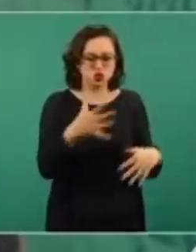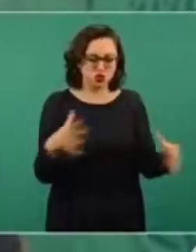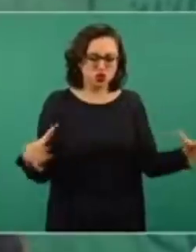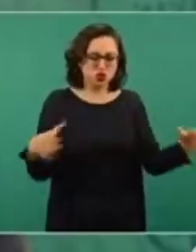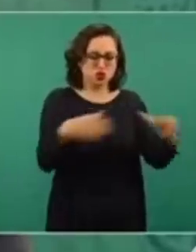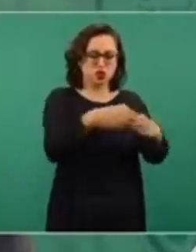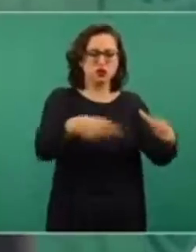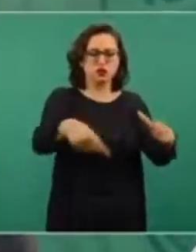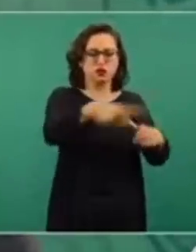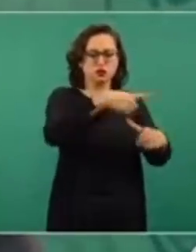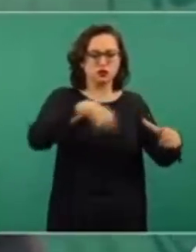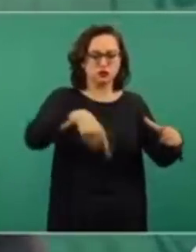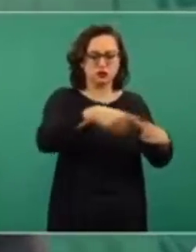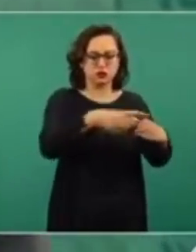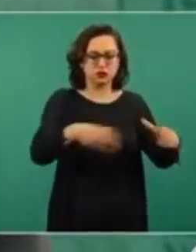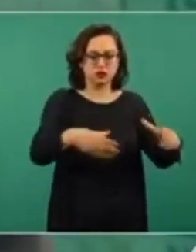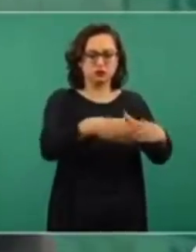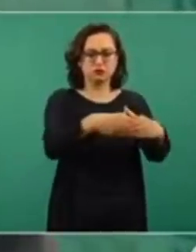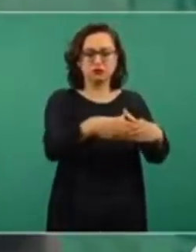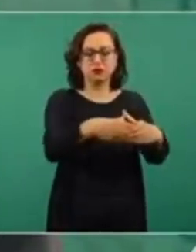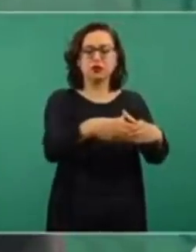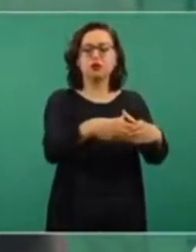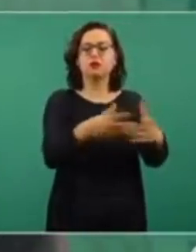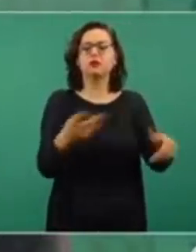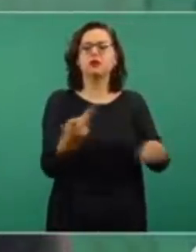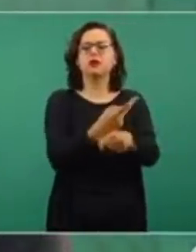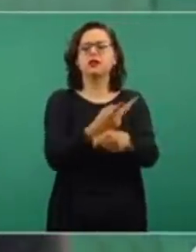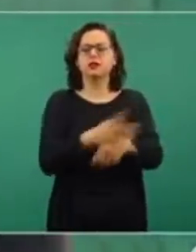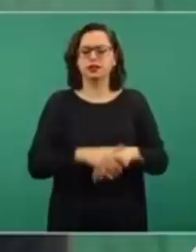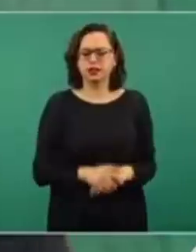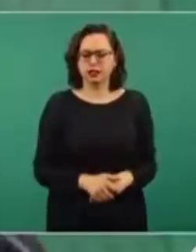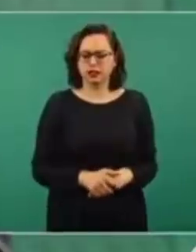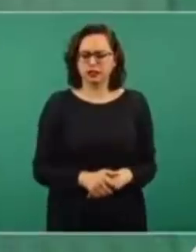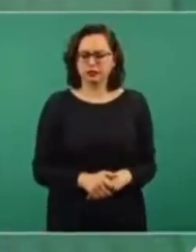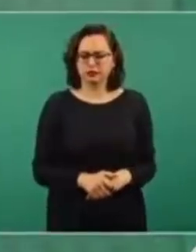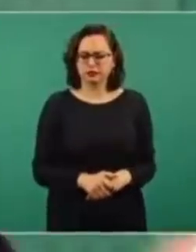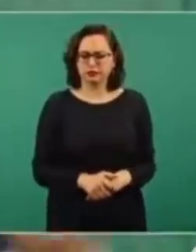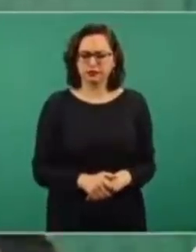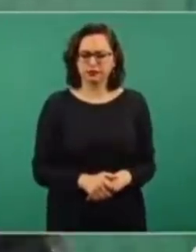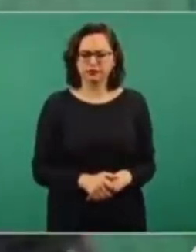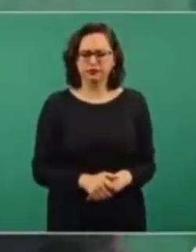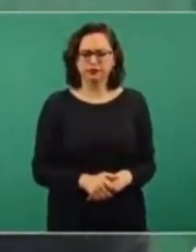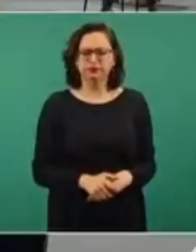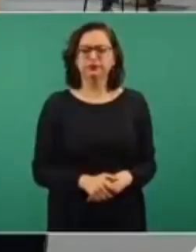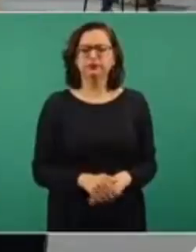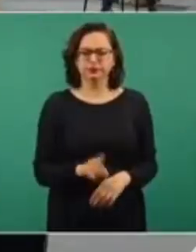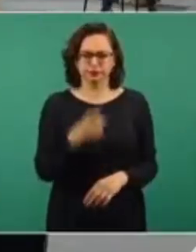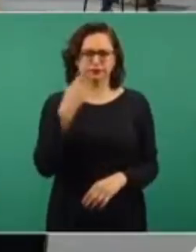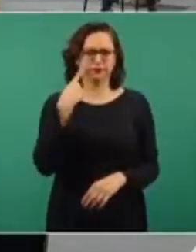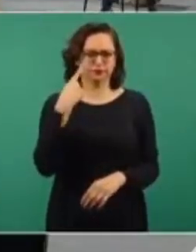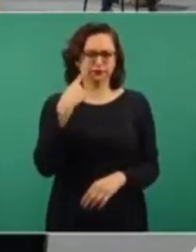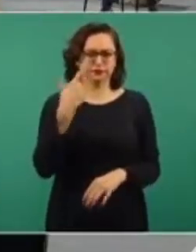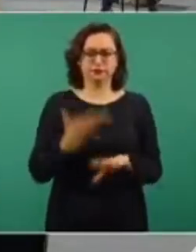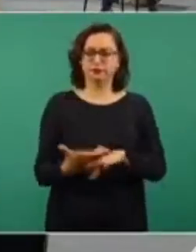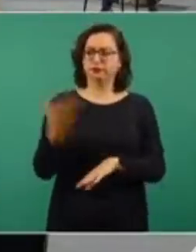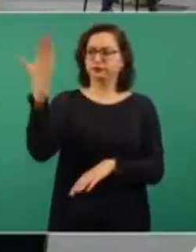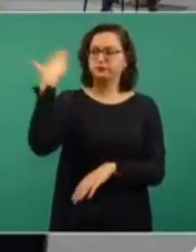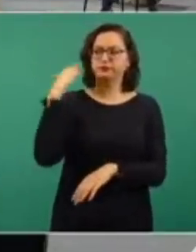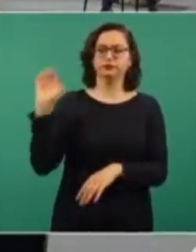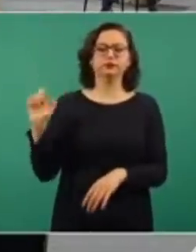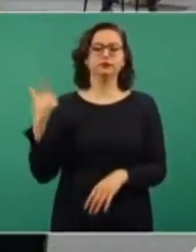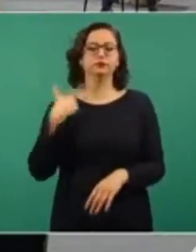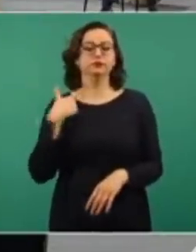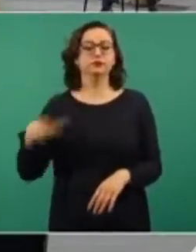se quedaron callados cuando en el gobierno de Felipe Calderón